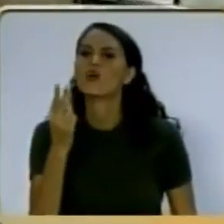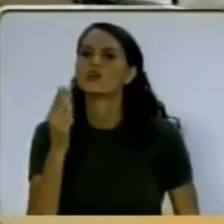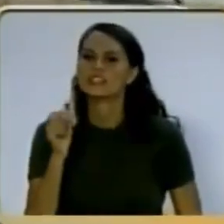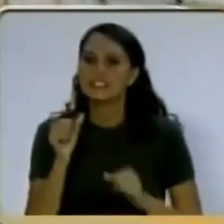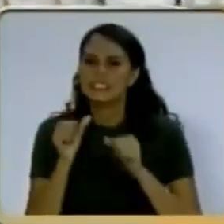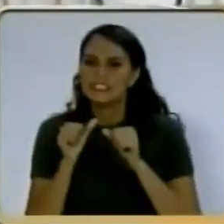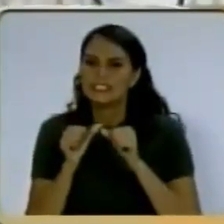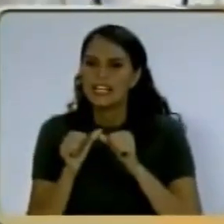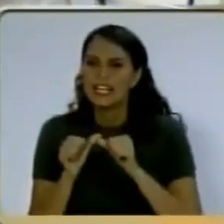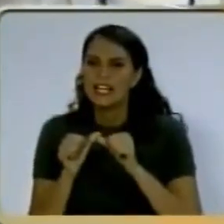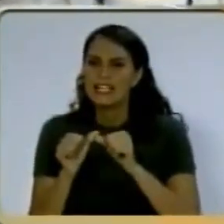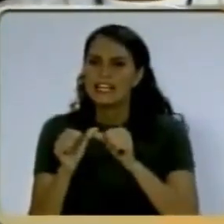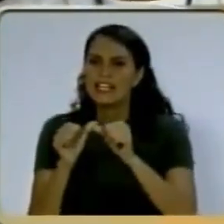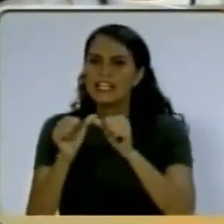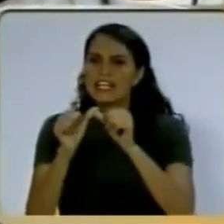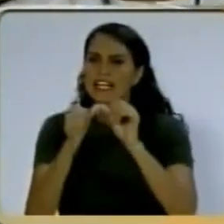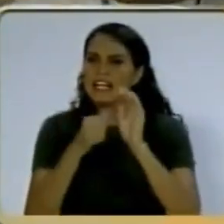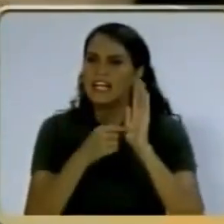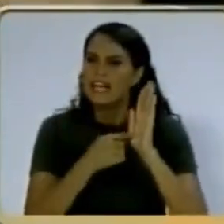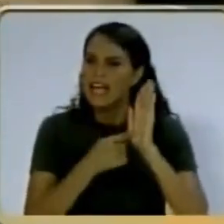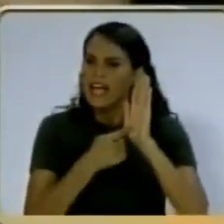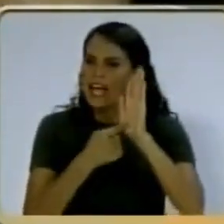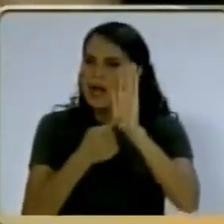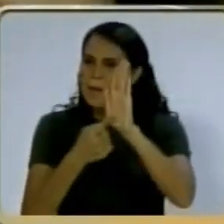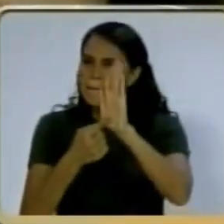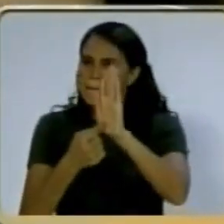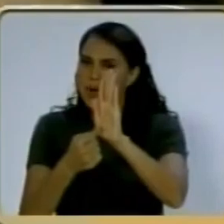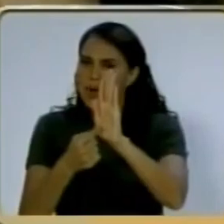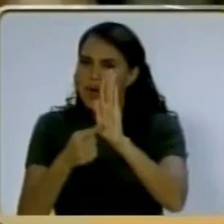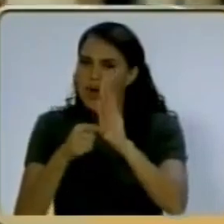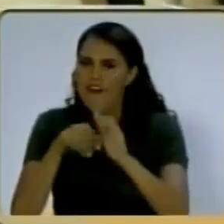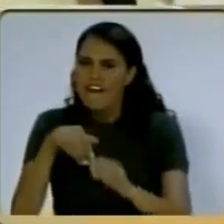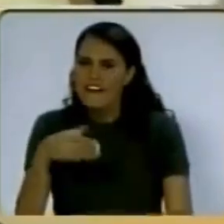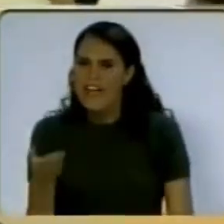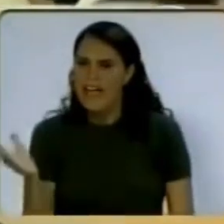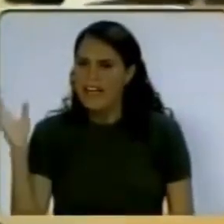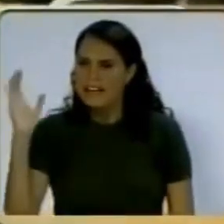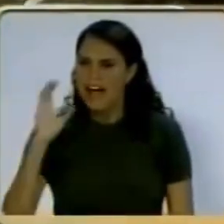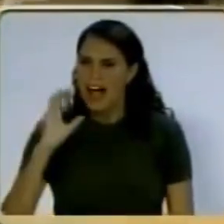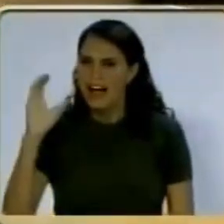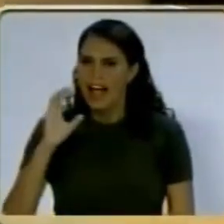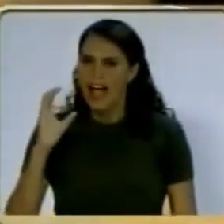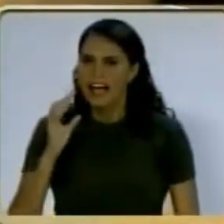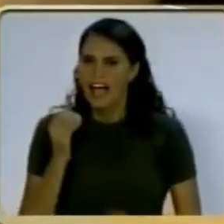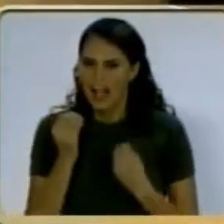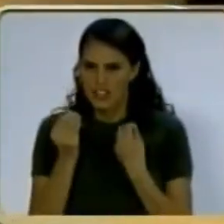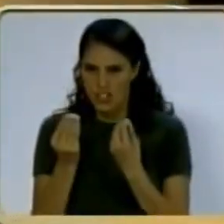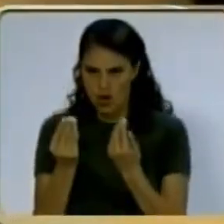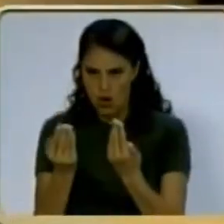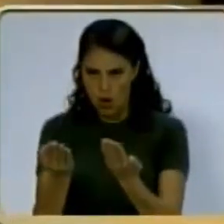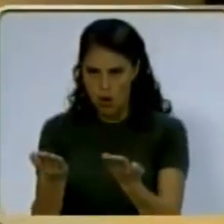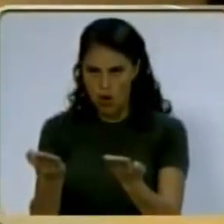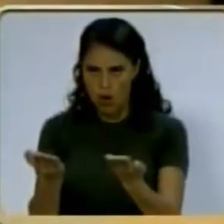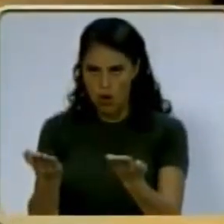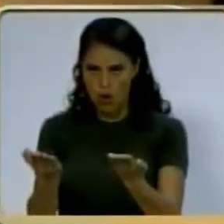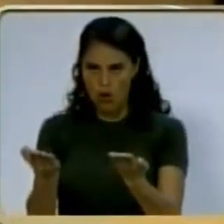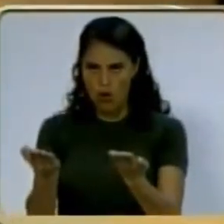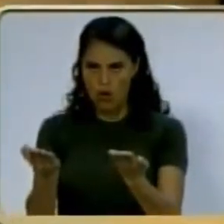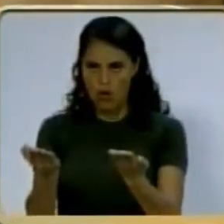voz, se grita el ejemplo que Caracas dio.